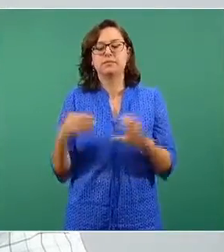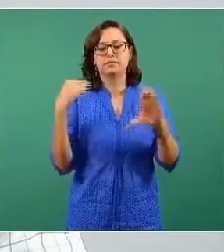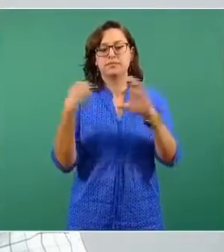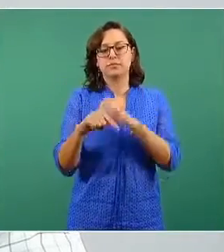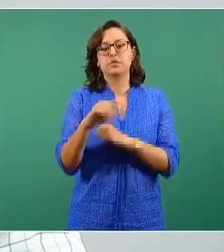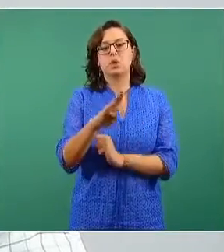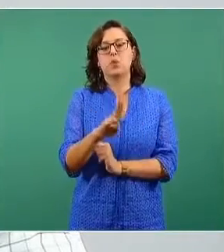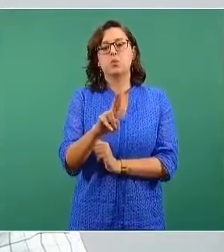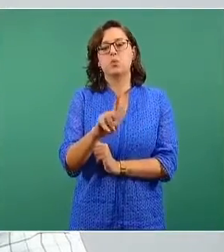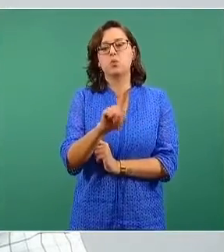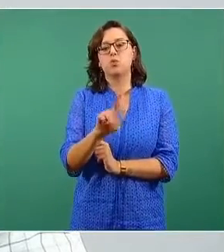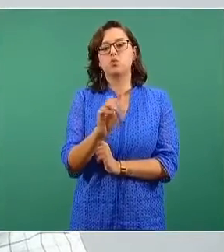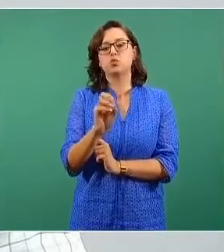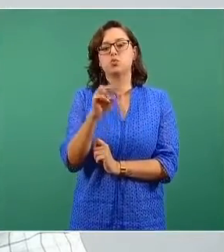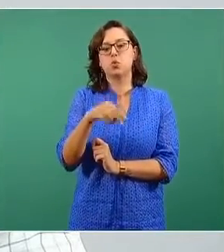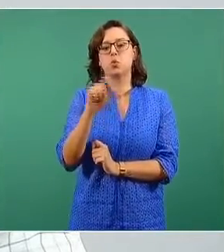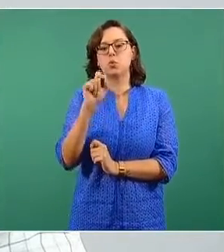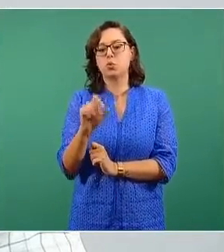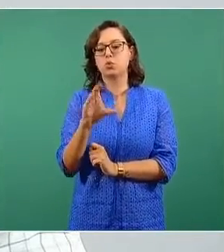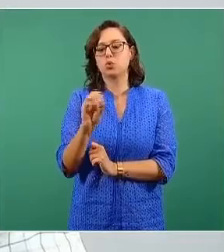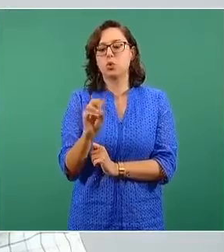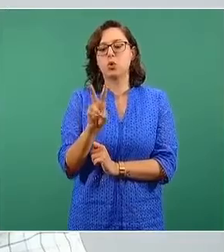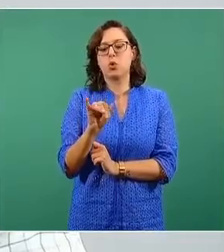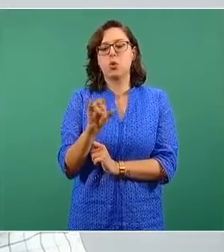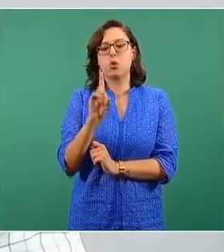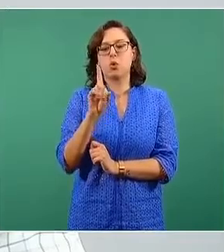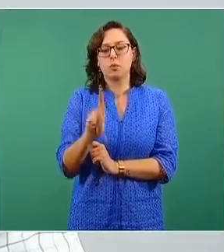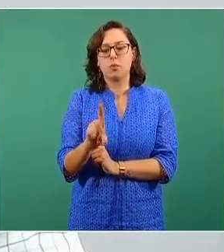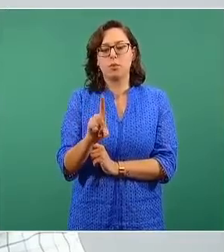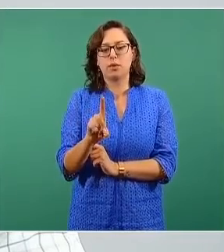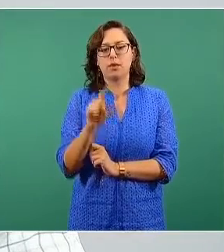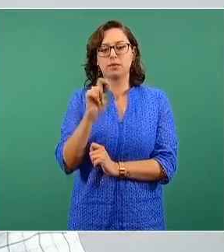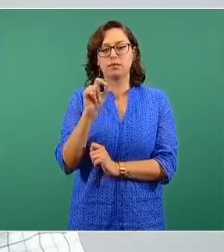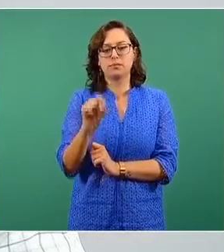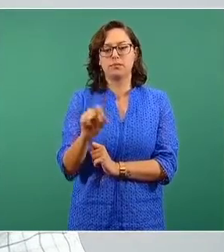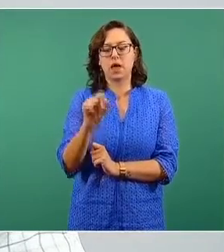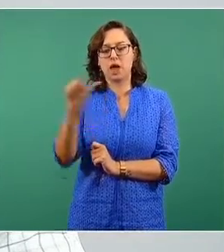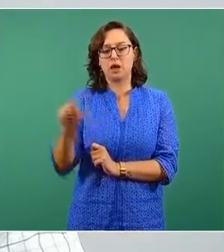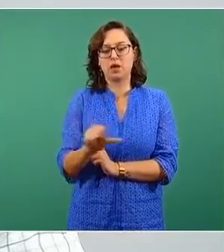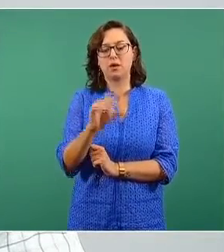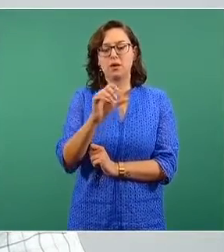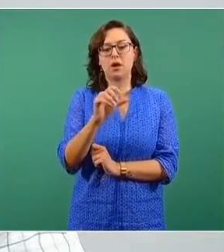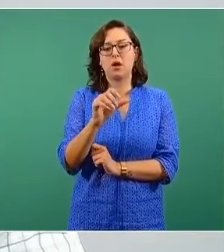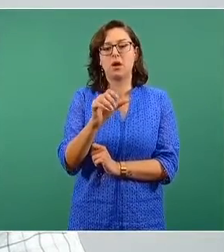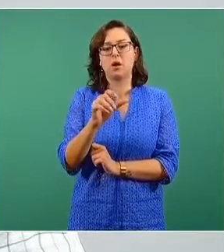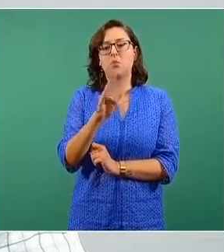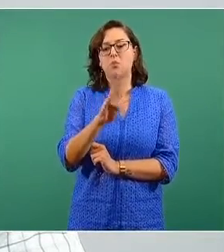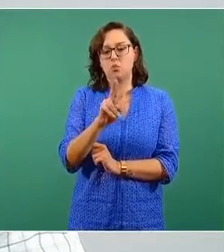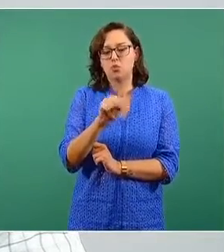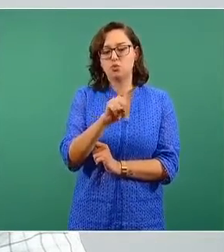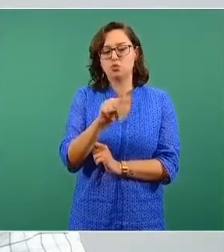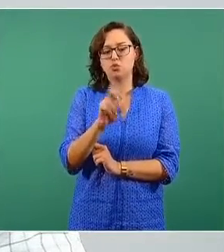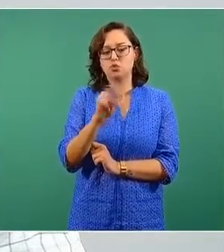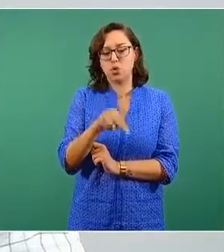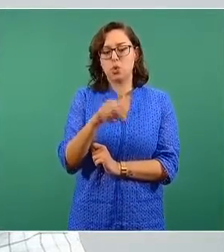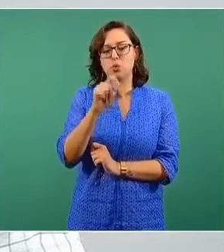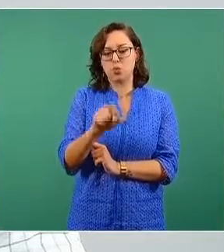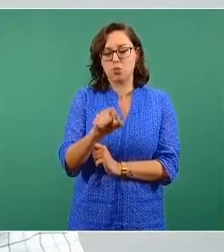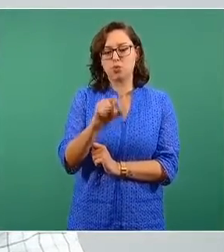.covid.gov.mx. Lo repito, buzón.covid